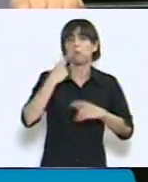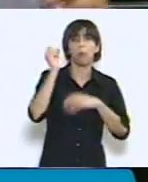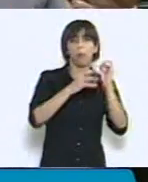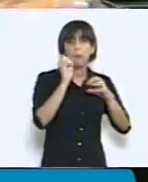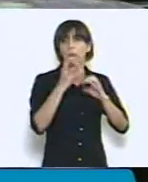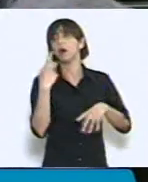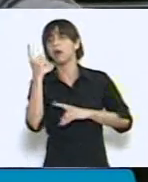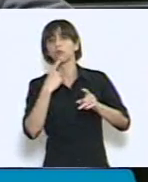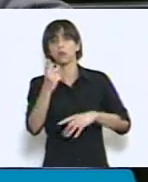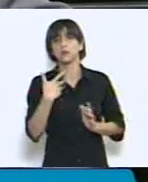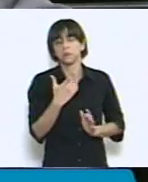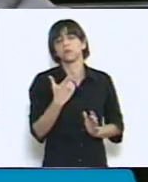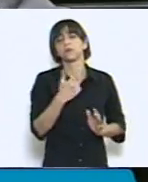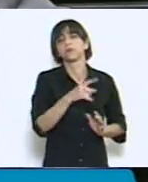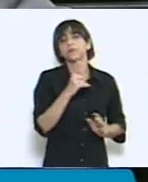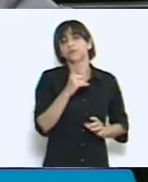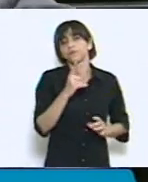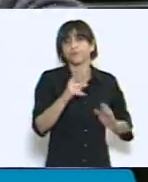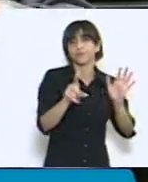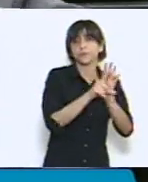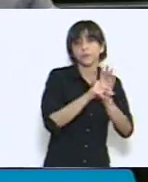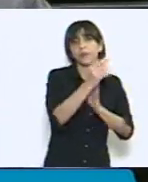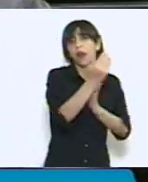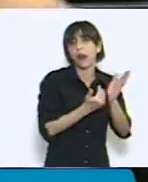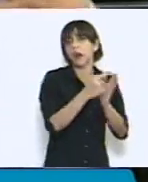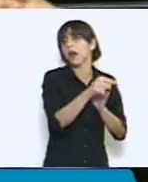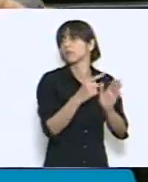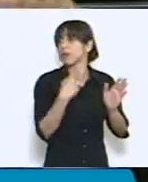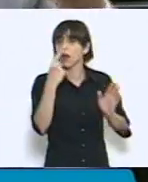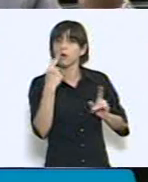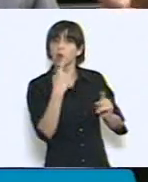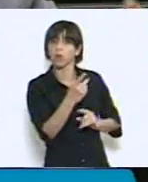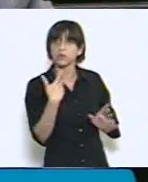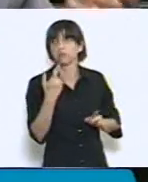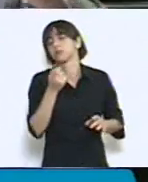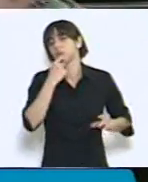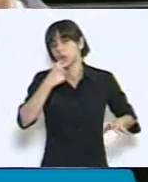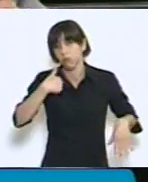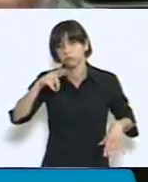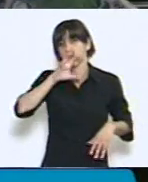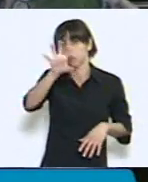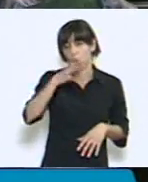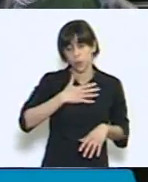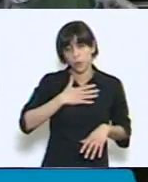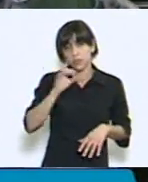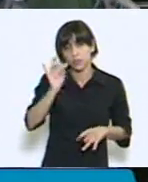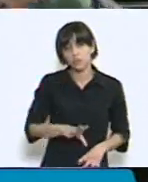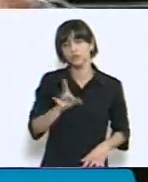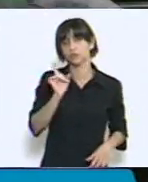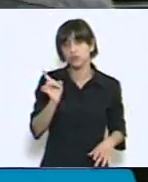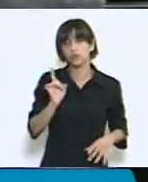de la ley que también están incluidas, hay zonas, por ejemplo, en mi provincia fundamental, no solo con índice de promesa, sino también en